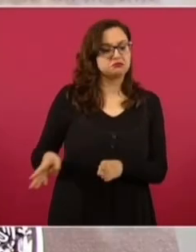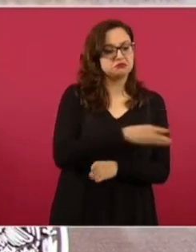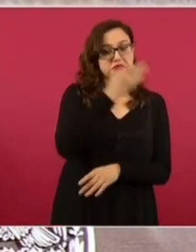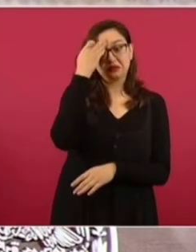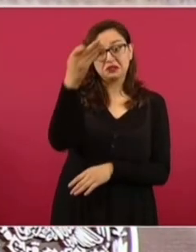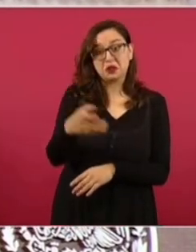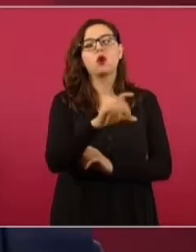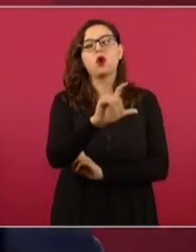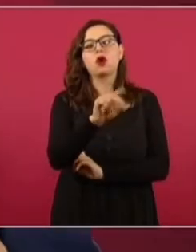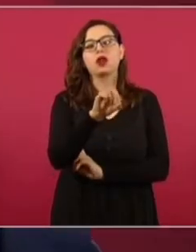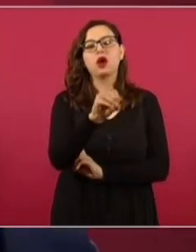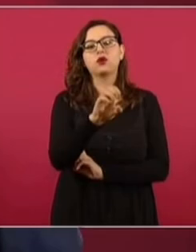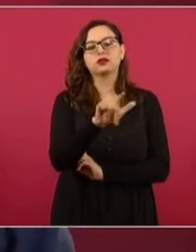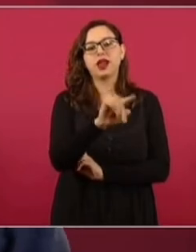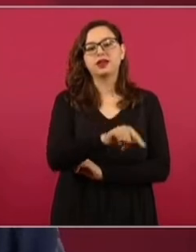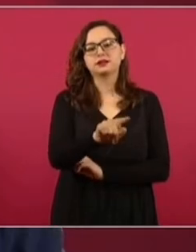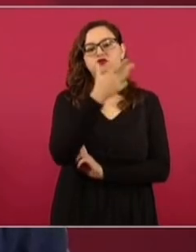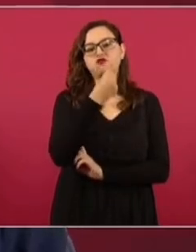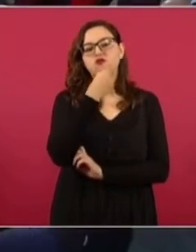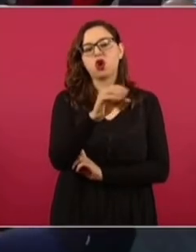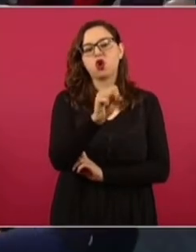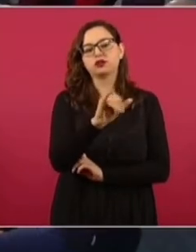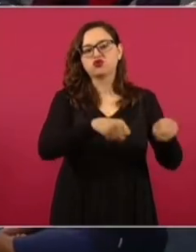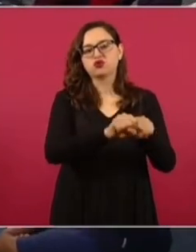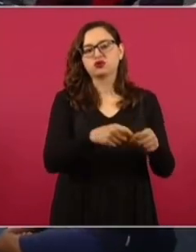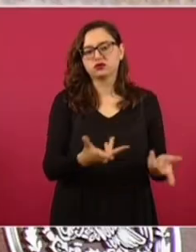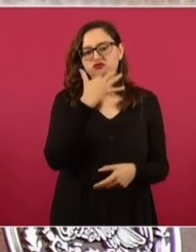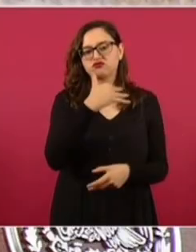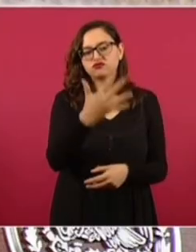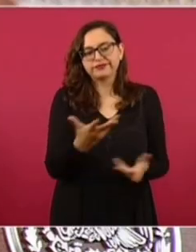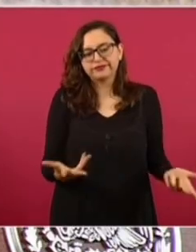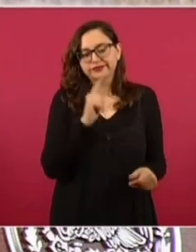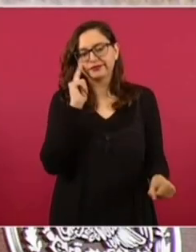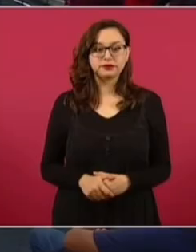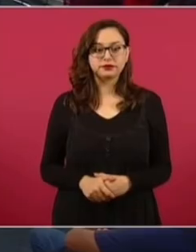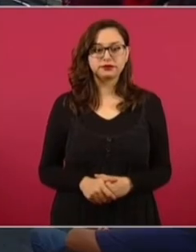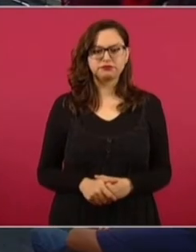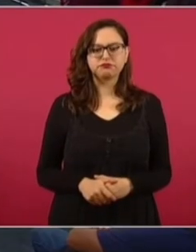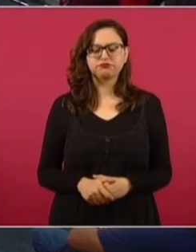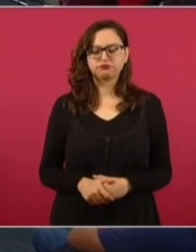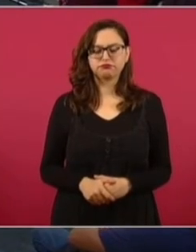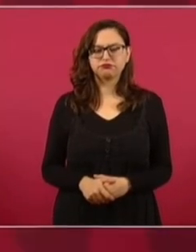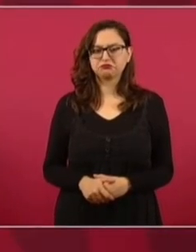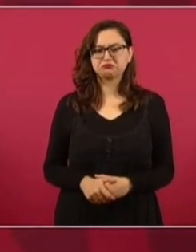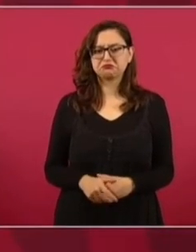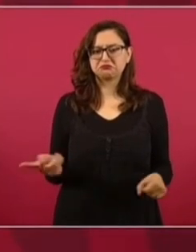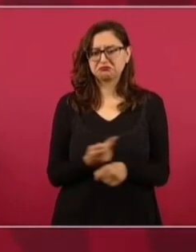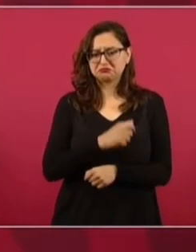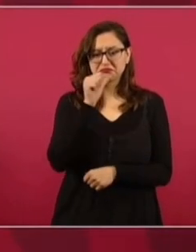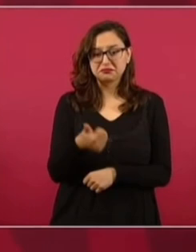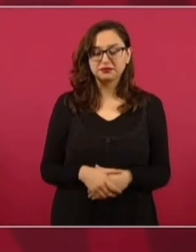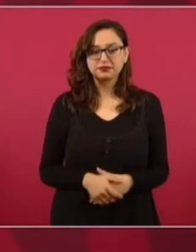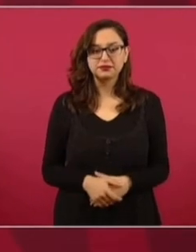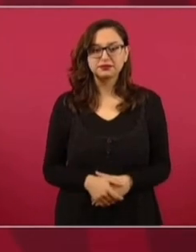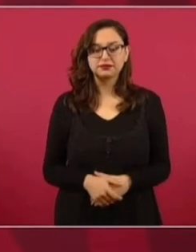pero es un juez vinculado. Cosío, tenemos que batallar contra eso, pero ahí vamos, avanzando. Sí, pero no procede,